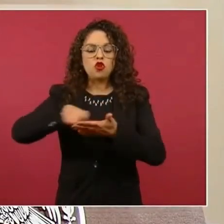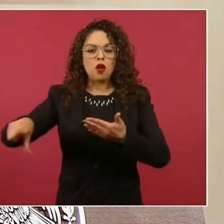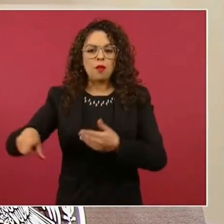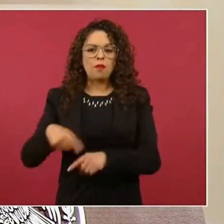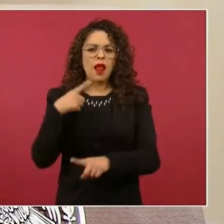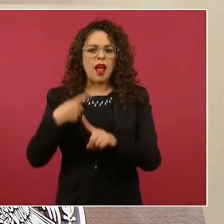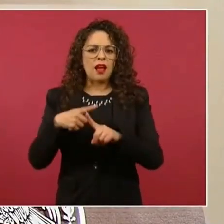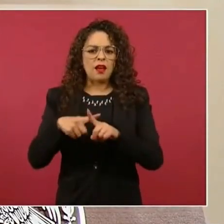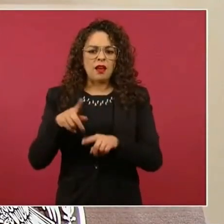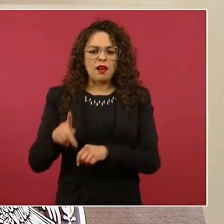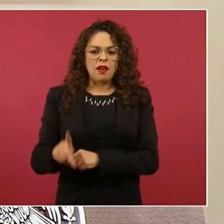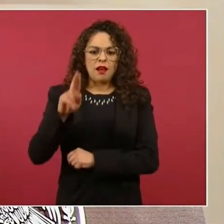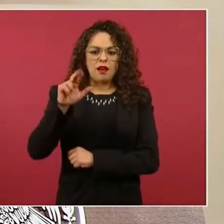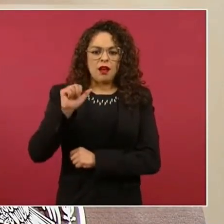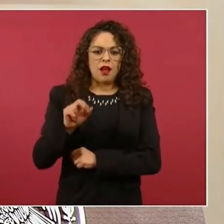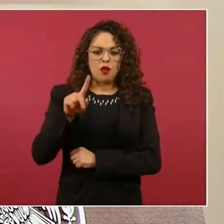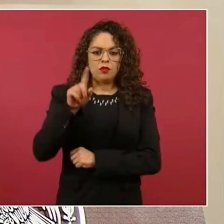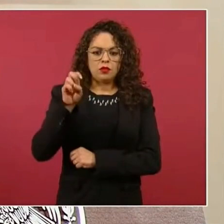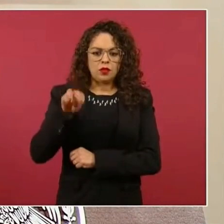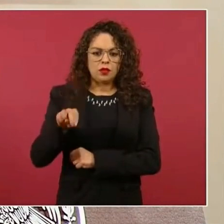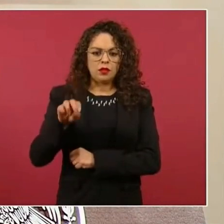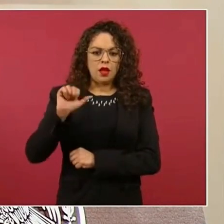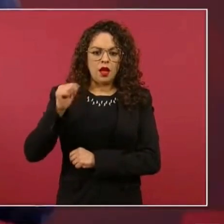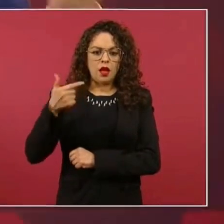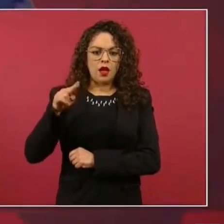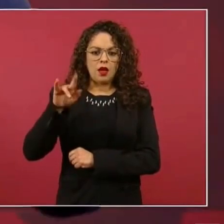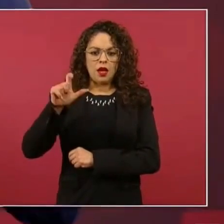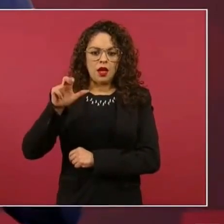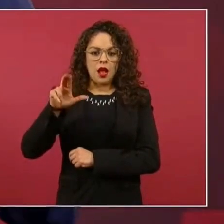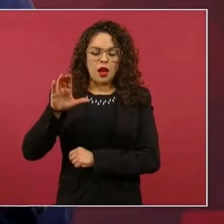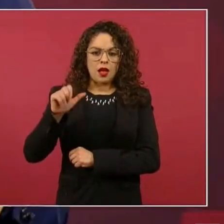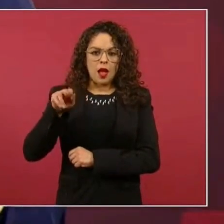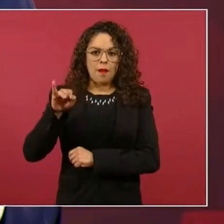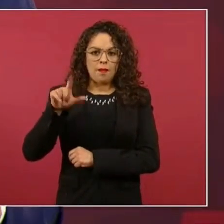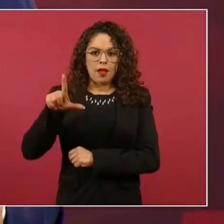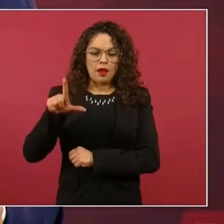revistas a Aguilar Camín del gobierno